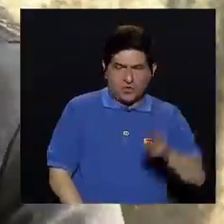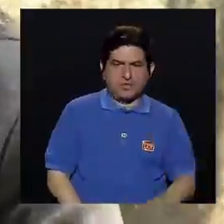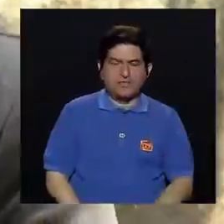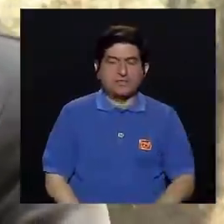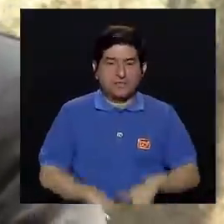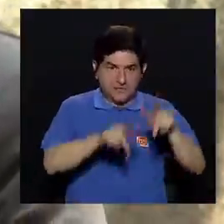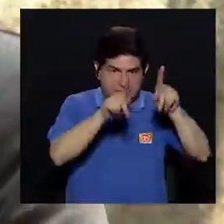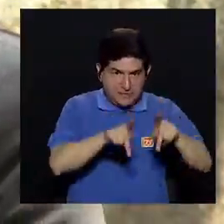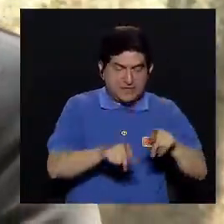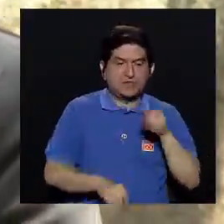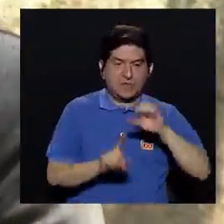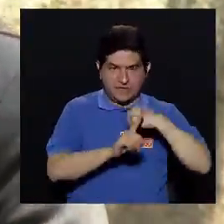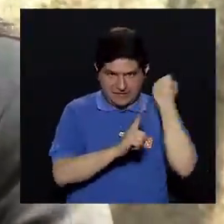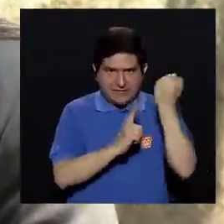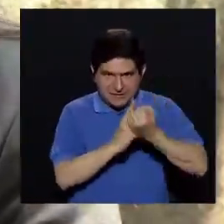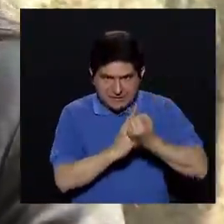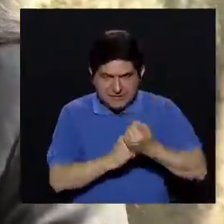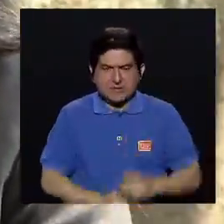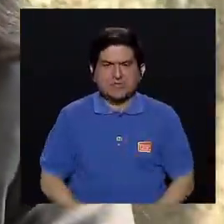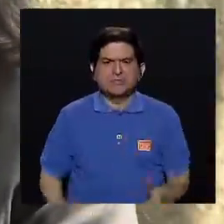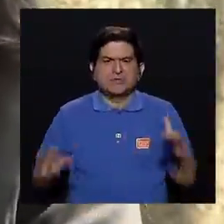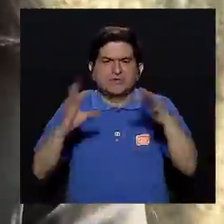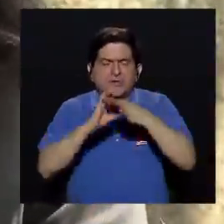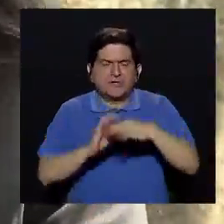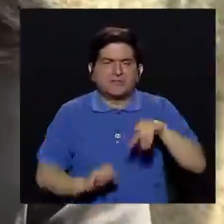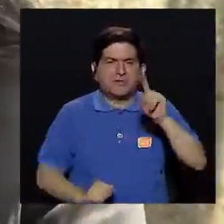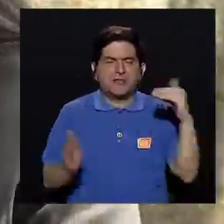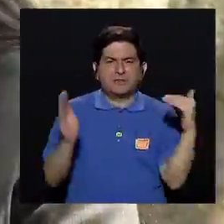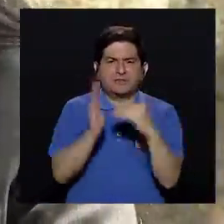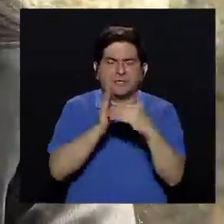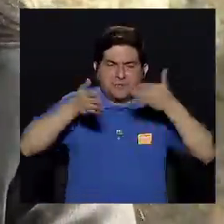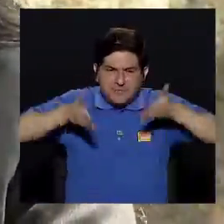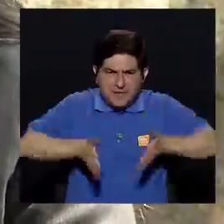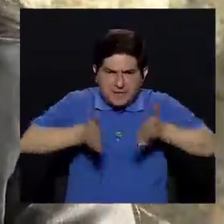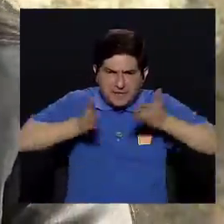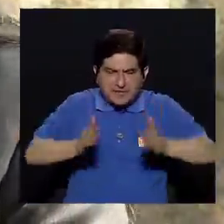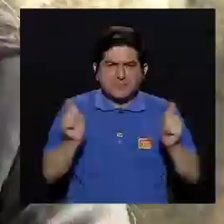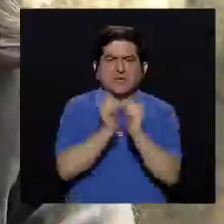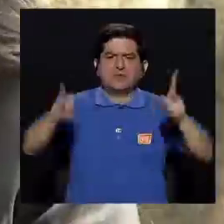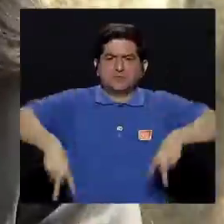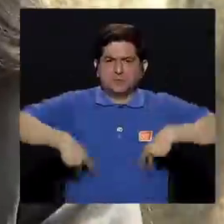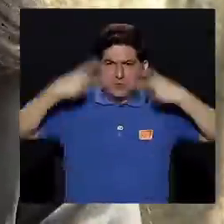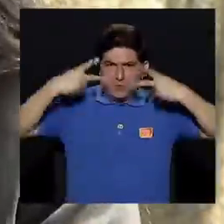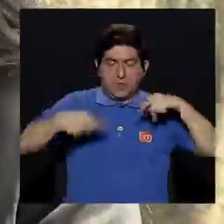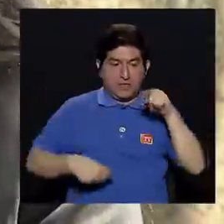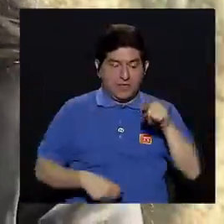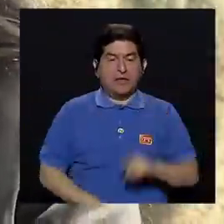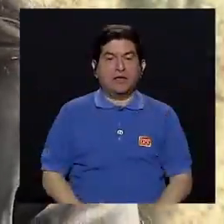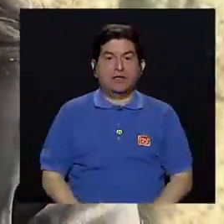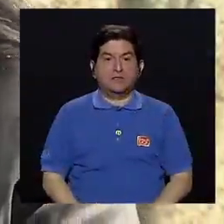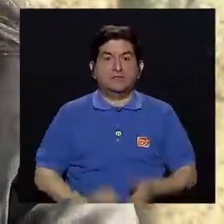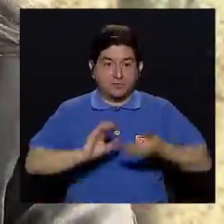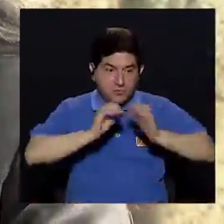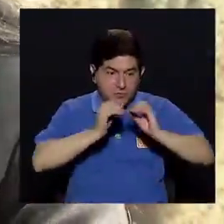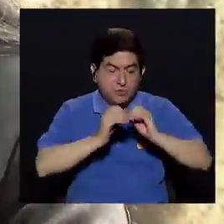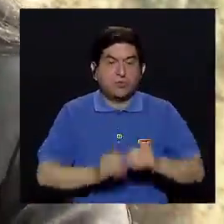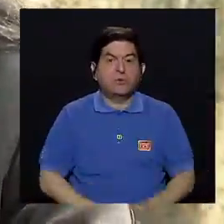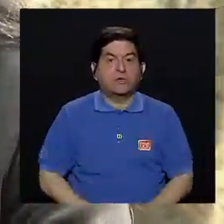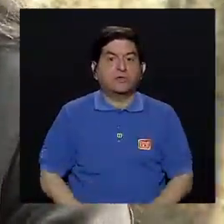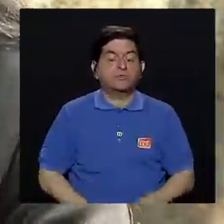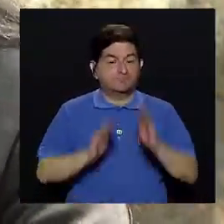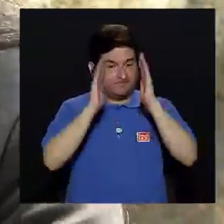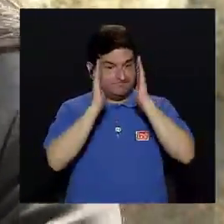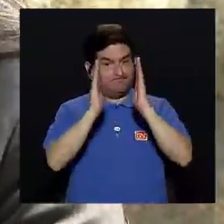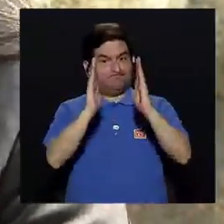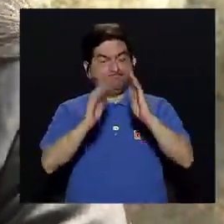pacientes con labio-paladar hendido en relación a mil nacimientos vivos. Entonces eso es algo que hay que tener mucho en cuenta